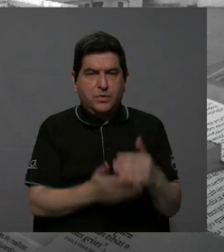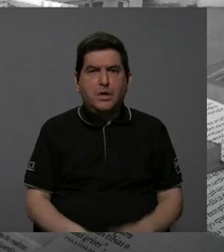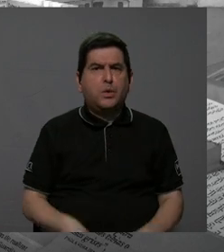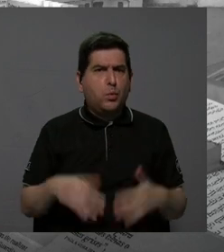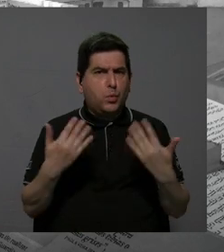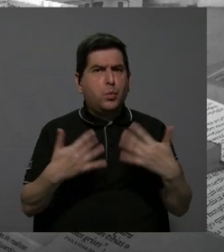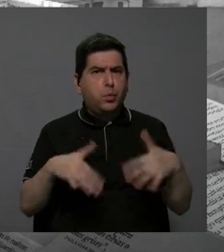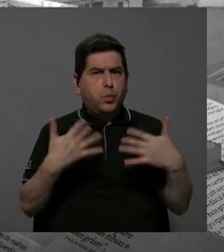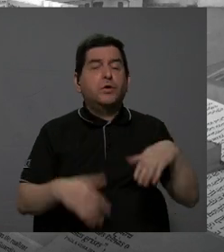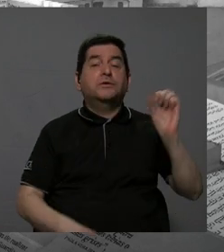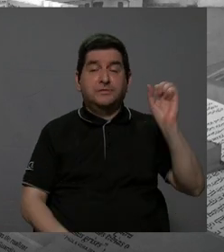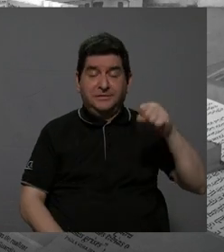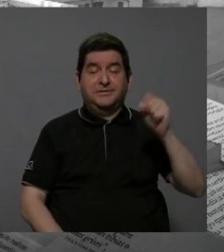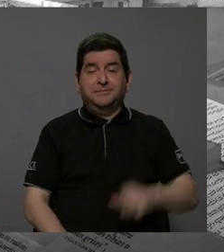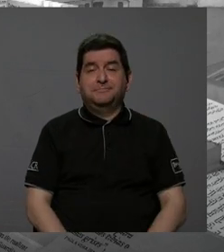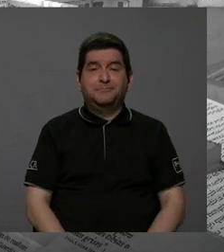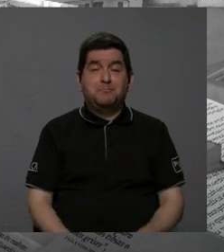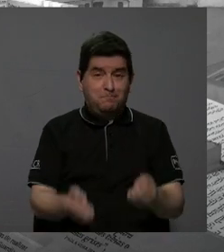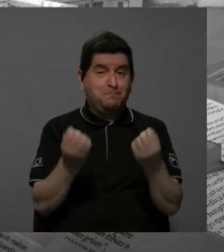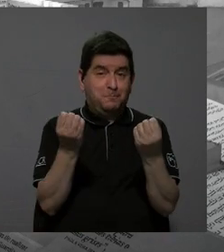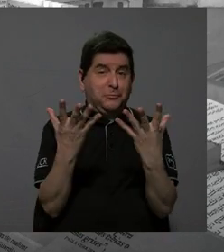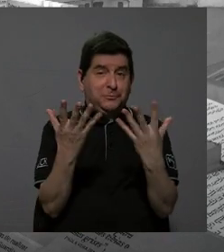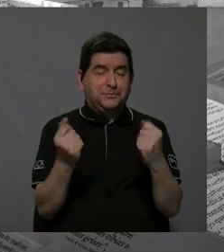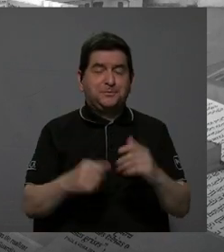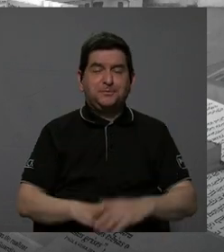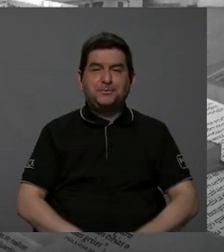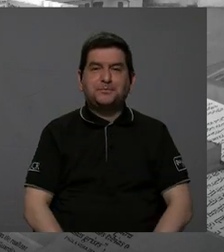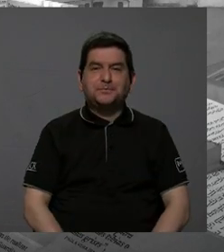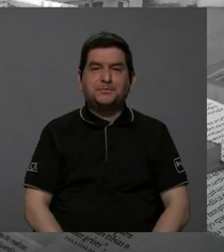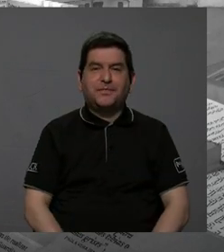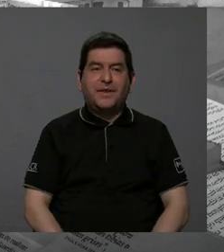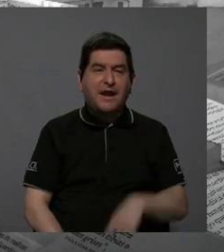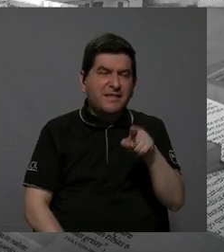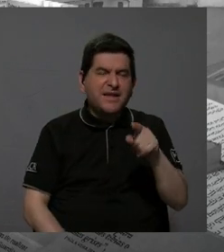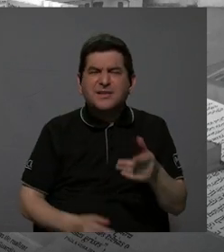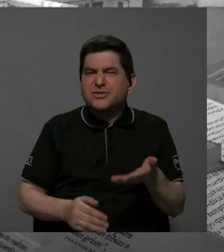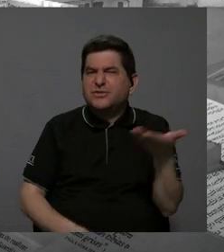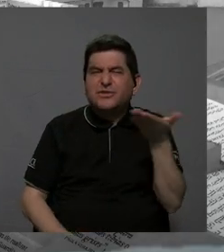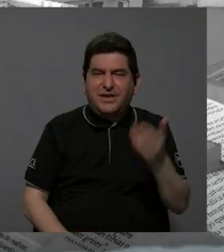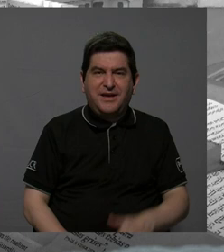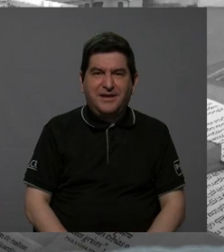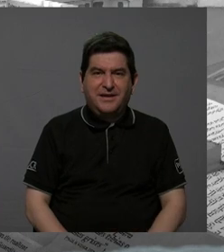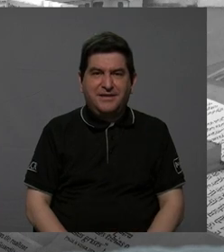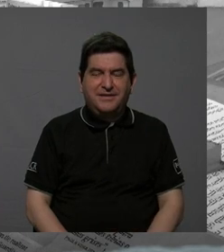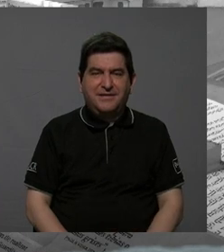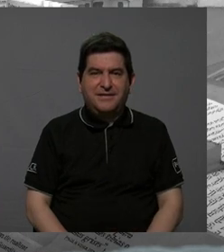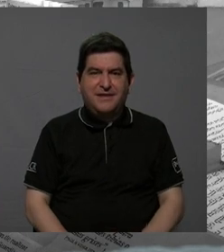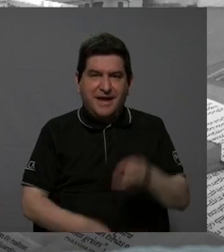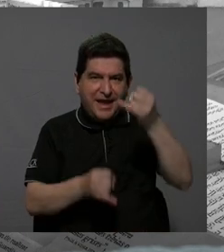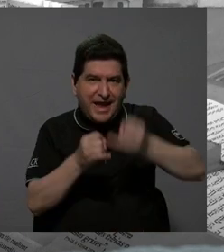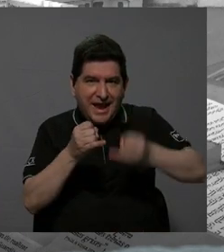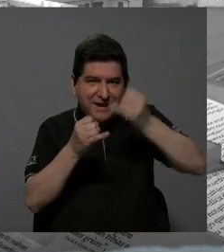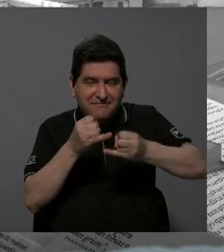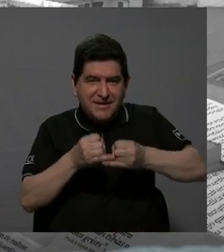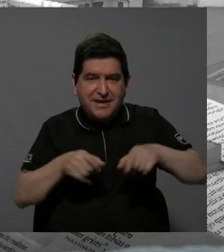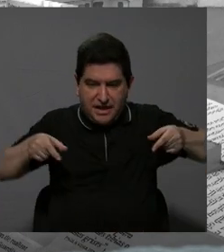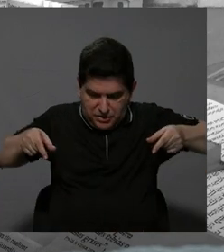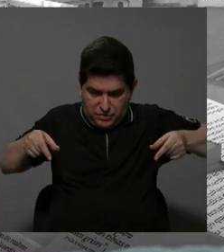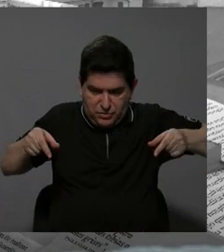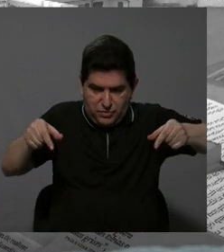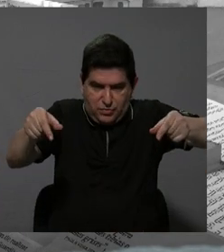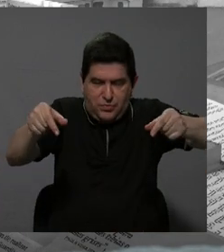bastantes, en realidad son bastantes. Muchos de estos son lo que llamamos el terminal de la barrera, que es donde